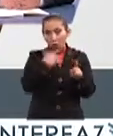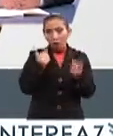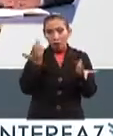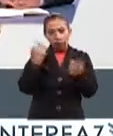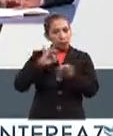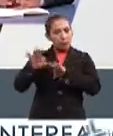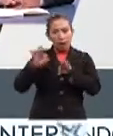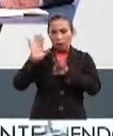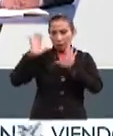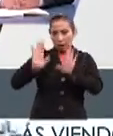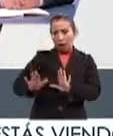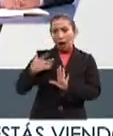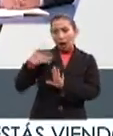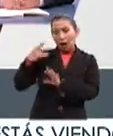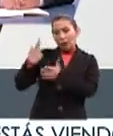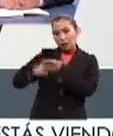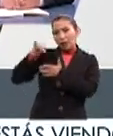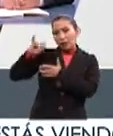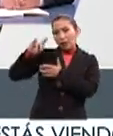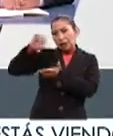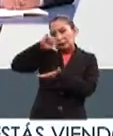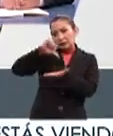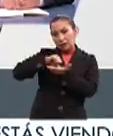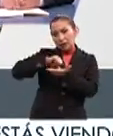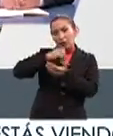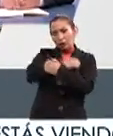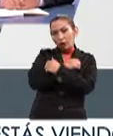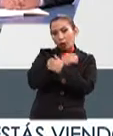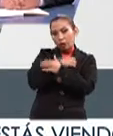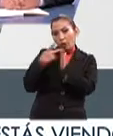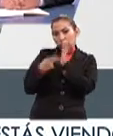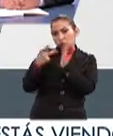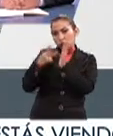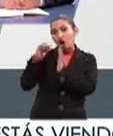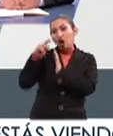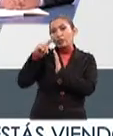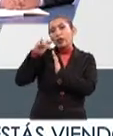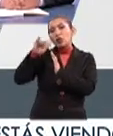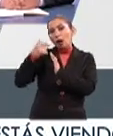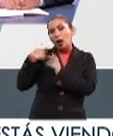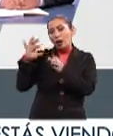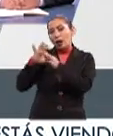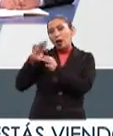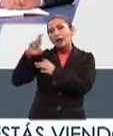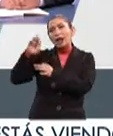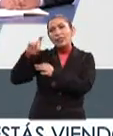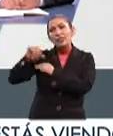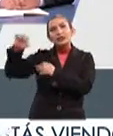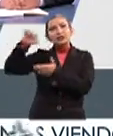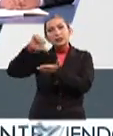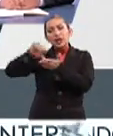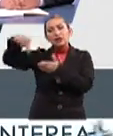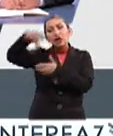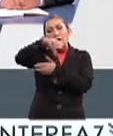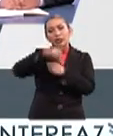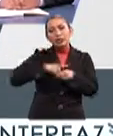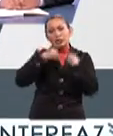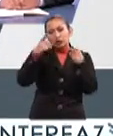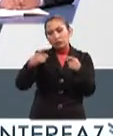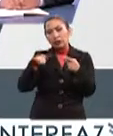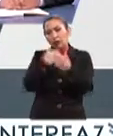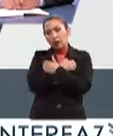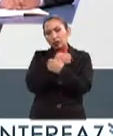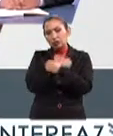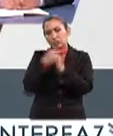los funcionarios o las personas que elaboramos en los centros de educación continua, que pertenecemos a la red de centros de la Dirección de Educación